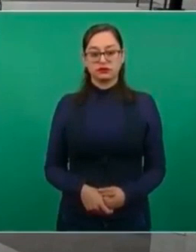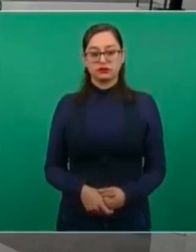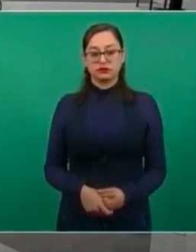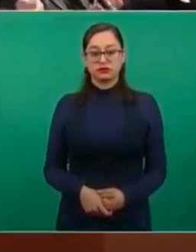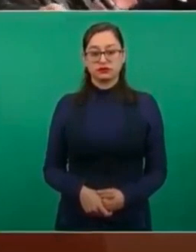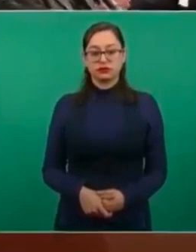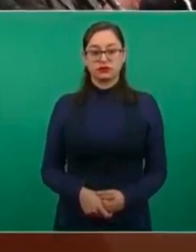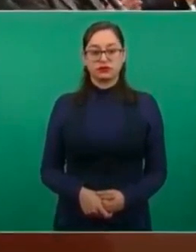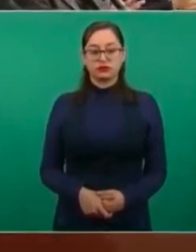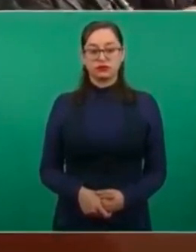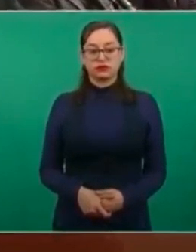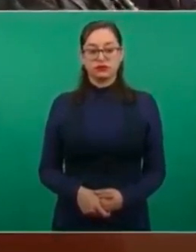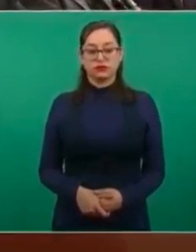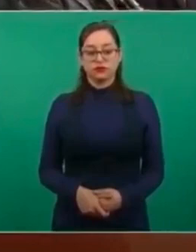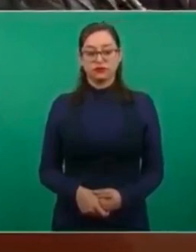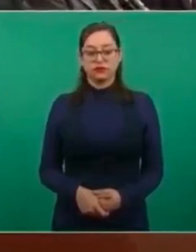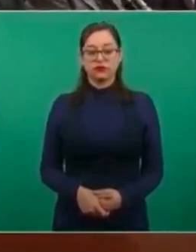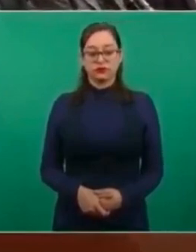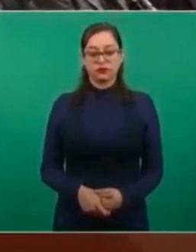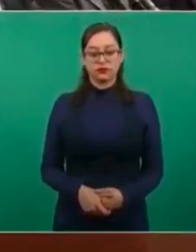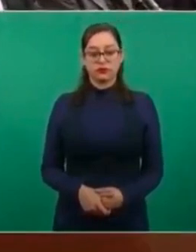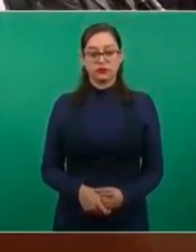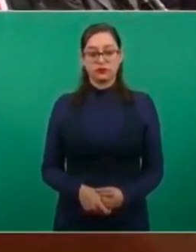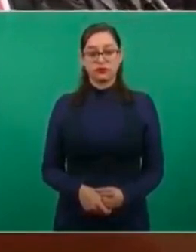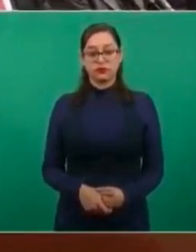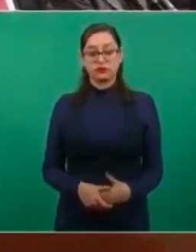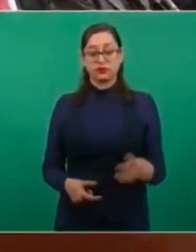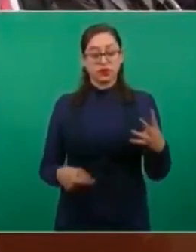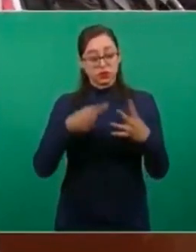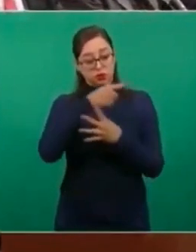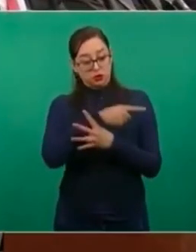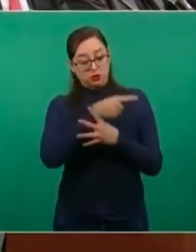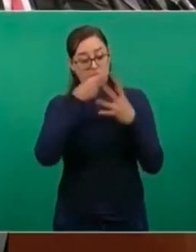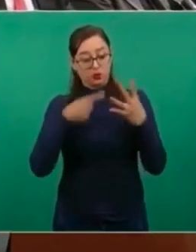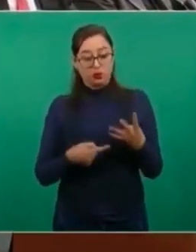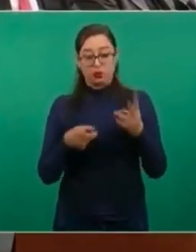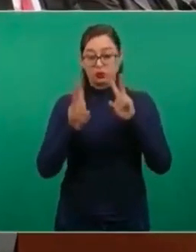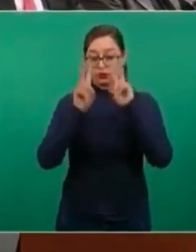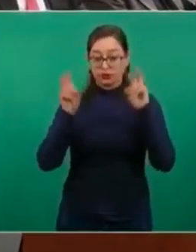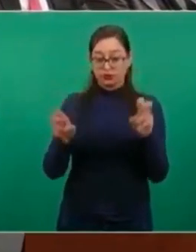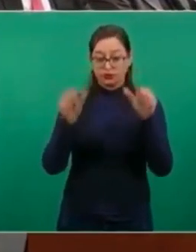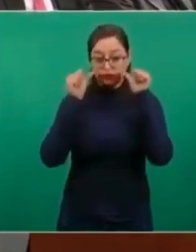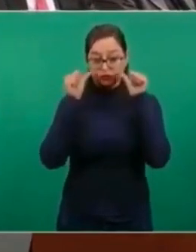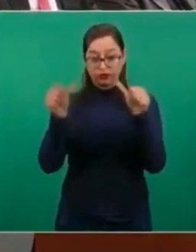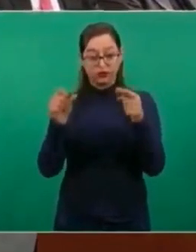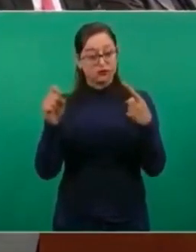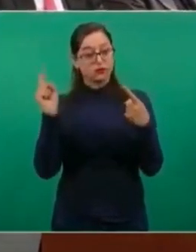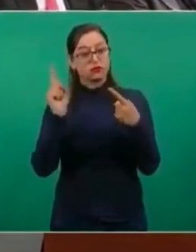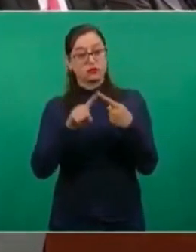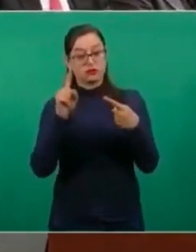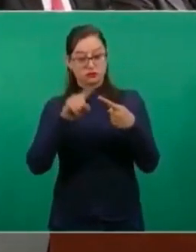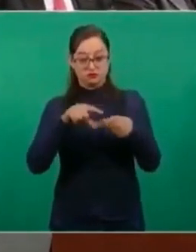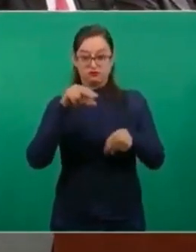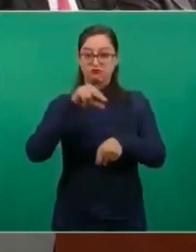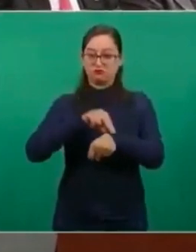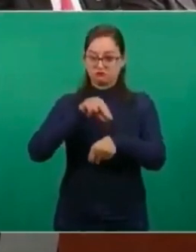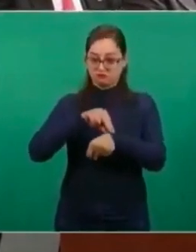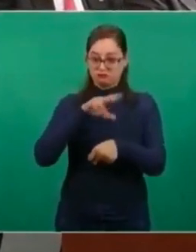atender cuatro asuntos que son básicos. Primero, que no faltan los médicos,